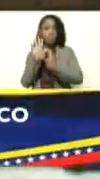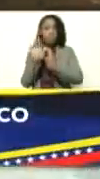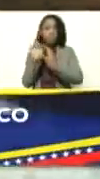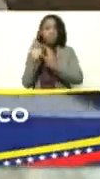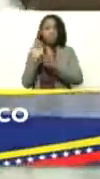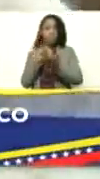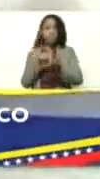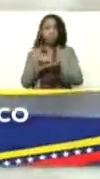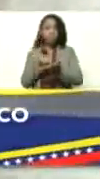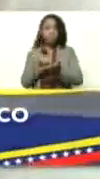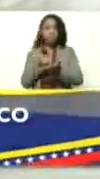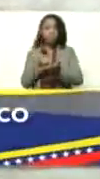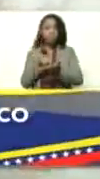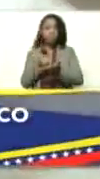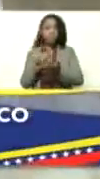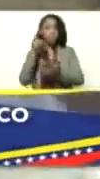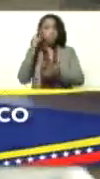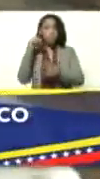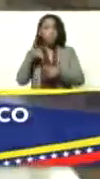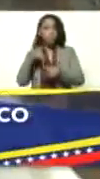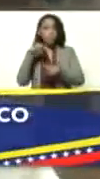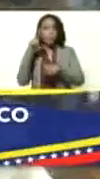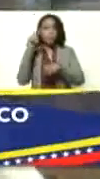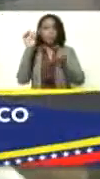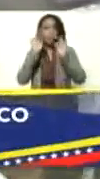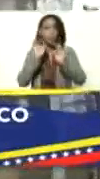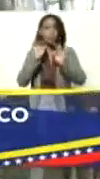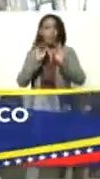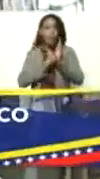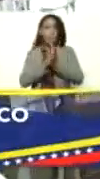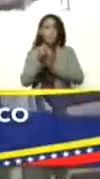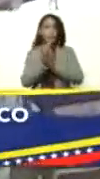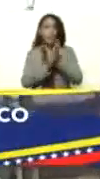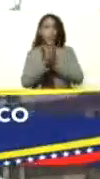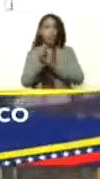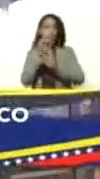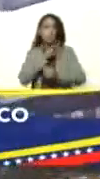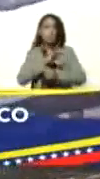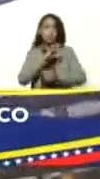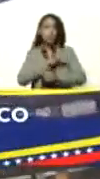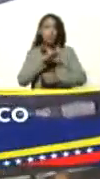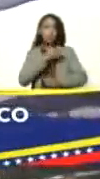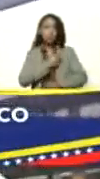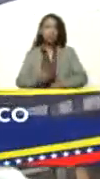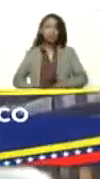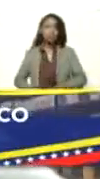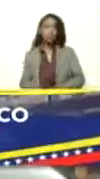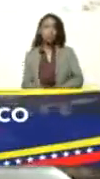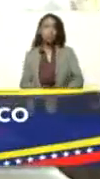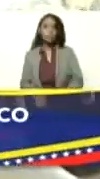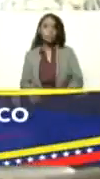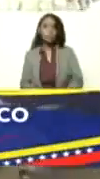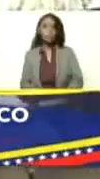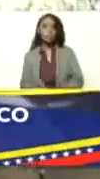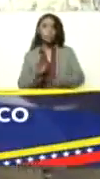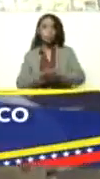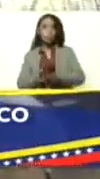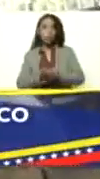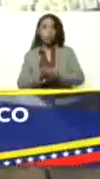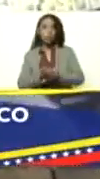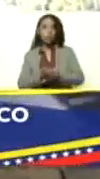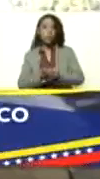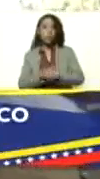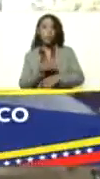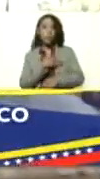participación del género femenino en este tipo de emprendimiento, señor presidente. Por ahora, entonces,